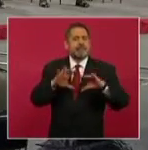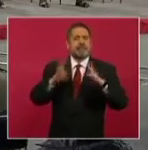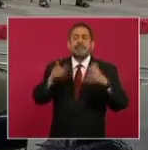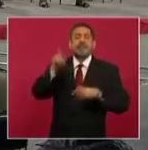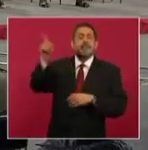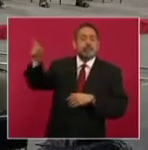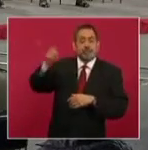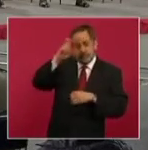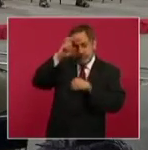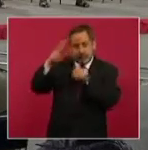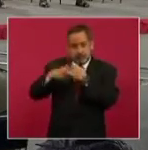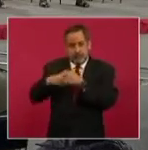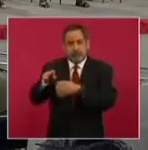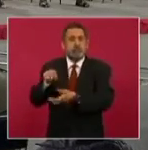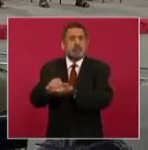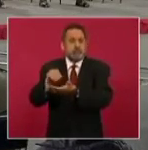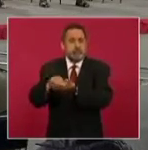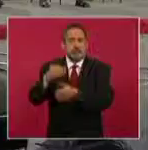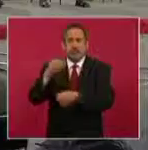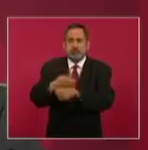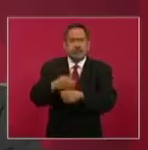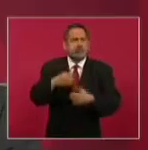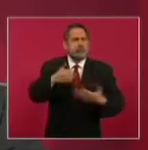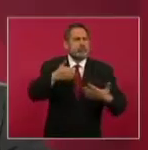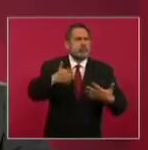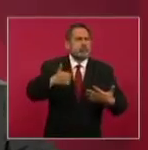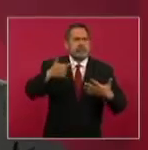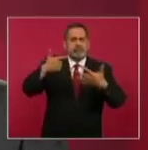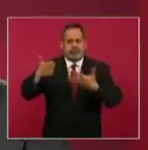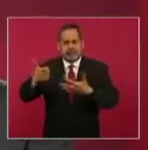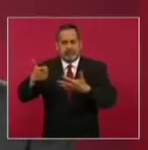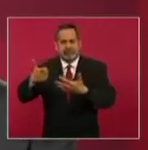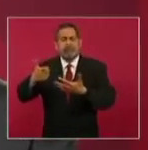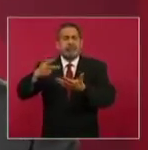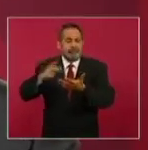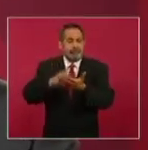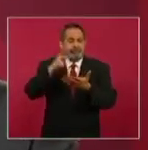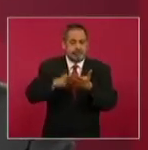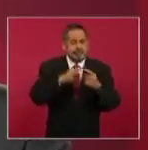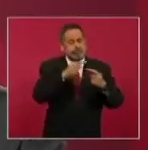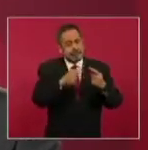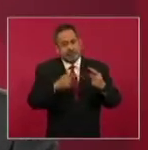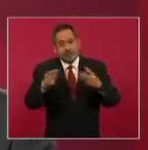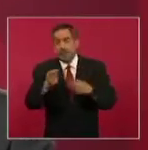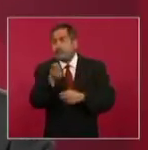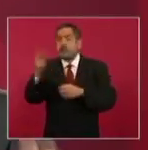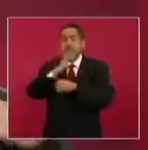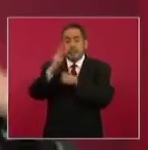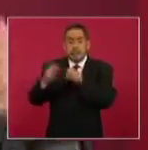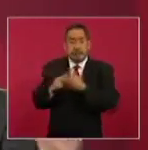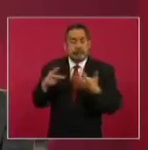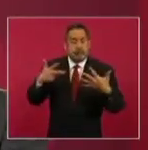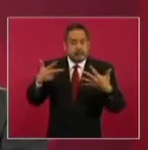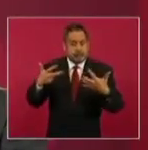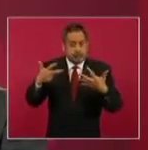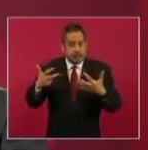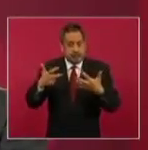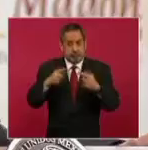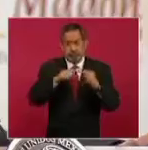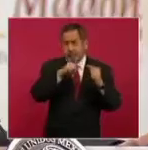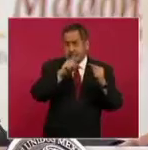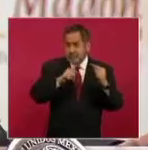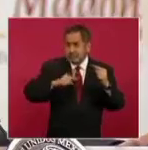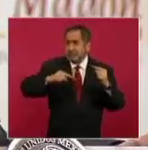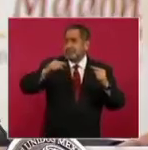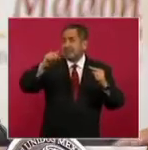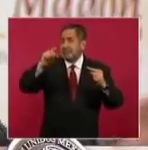ejemplo, están en este momento en la sexta o séptima ola, en algunos países incluso octava ola, si se considera algunas fluctuaciones